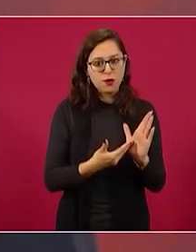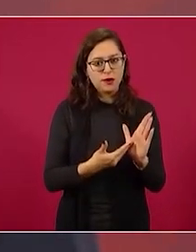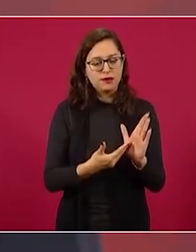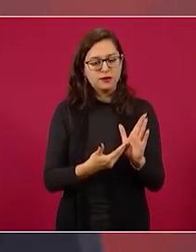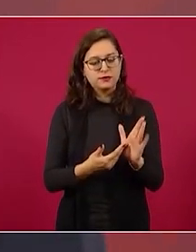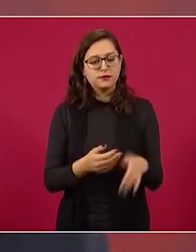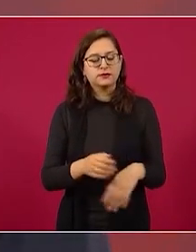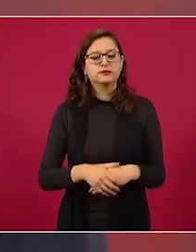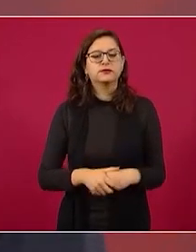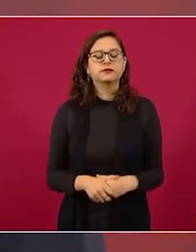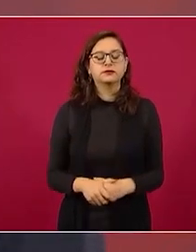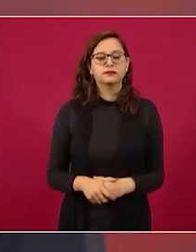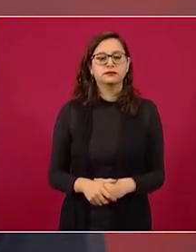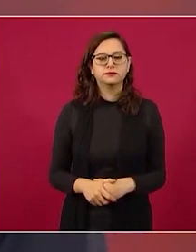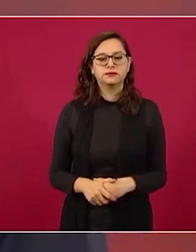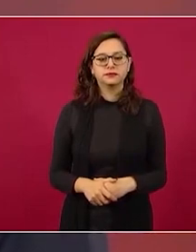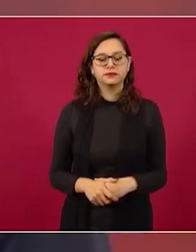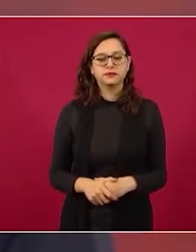y pruebas